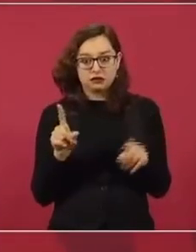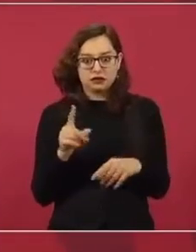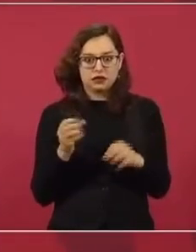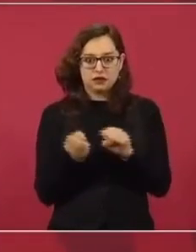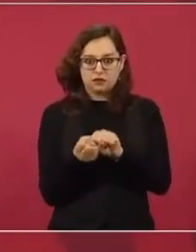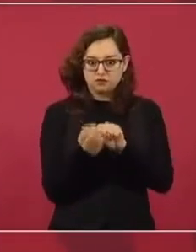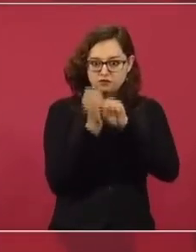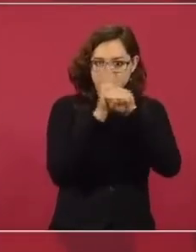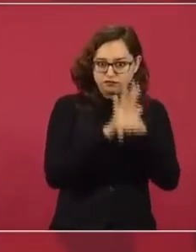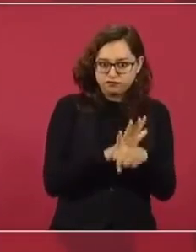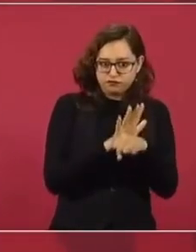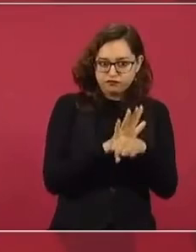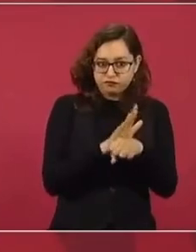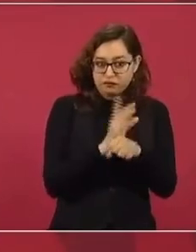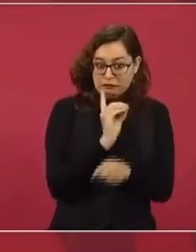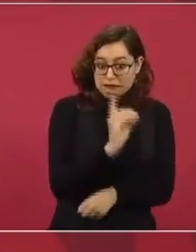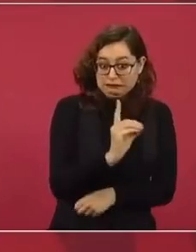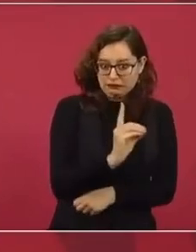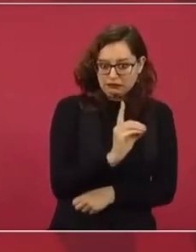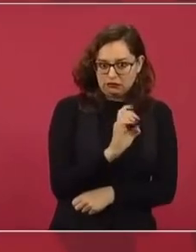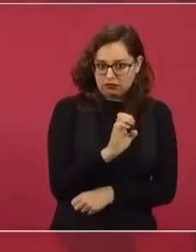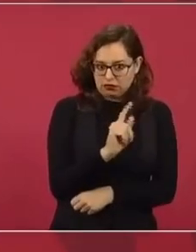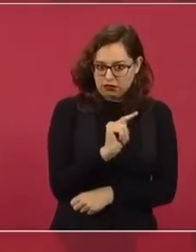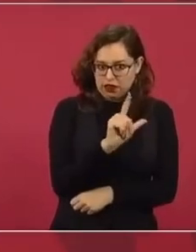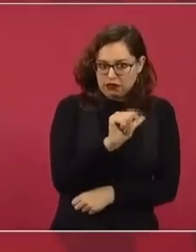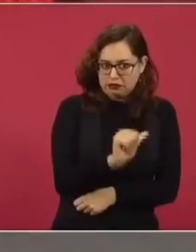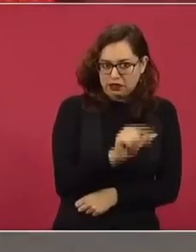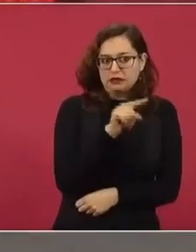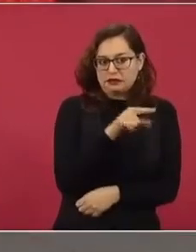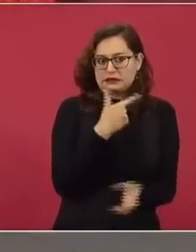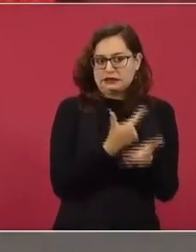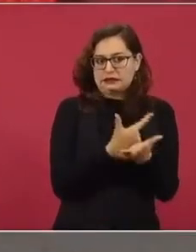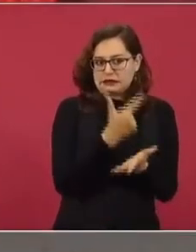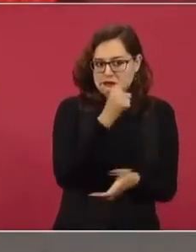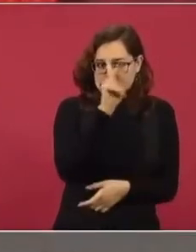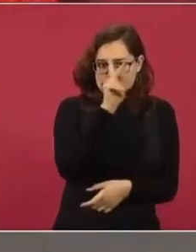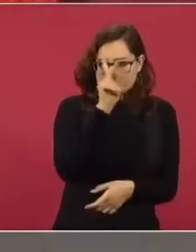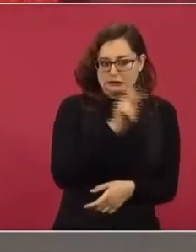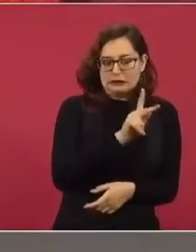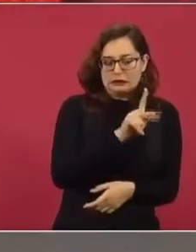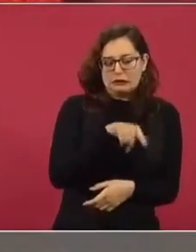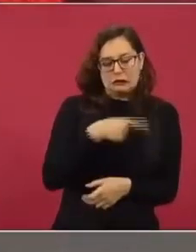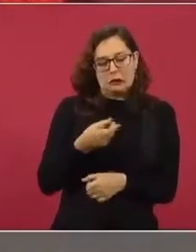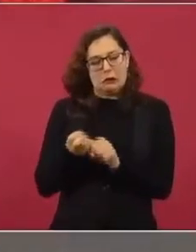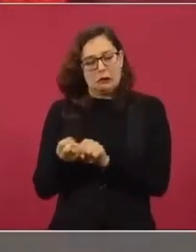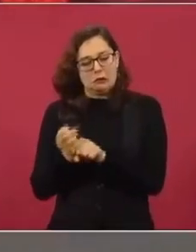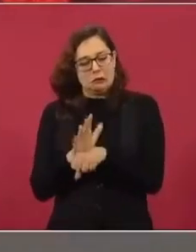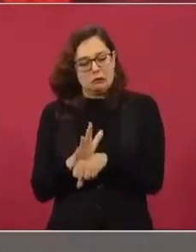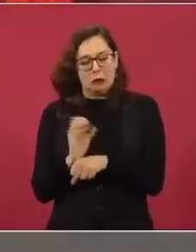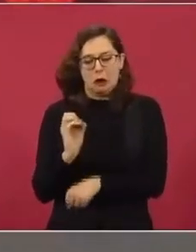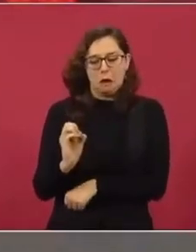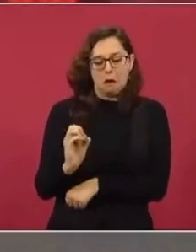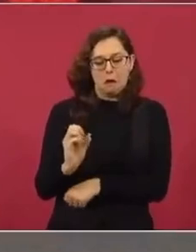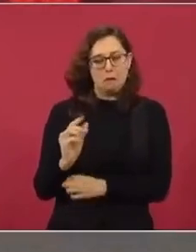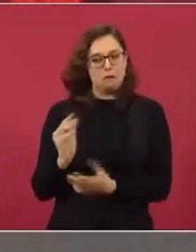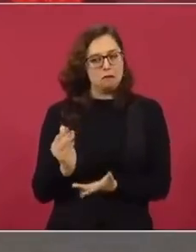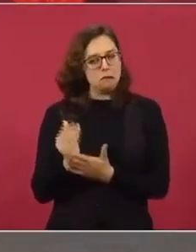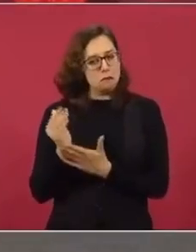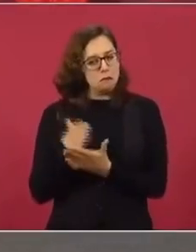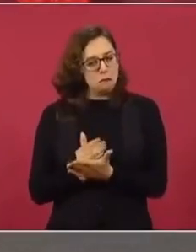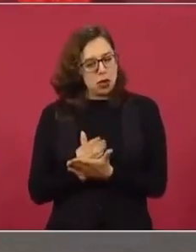de la variante Delta, en